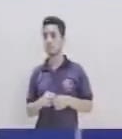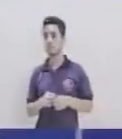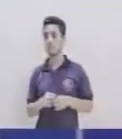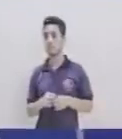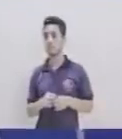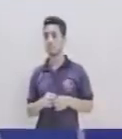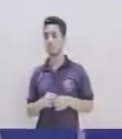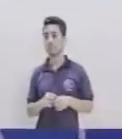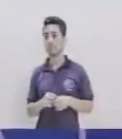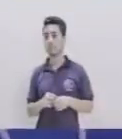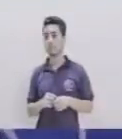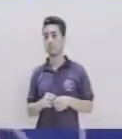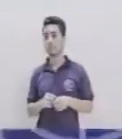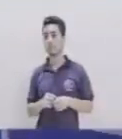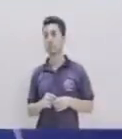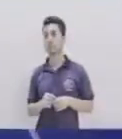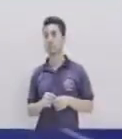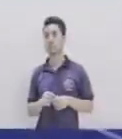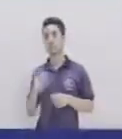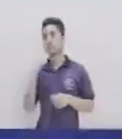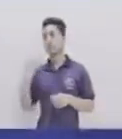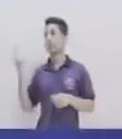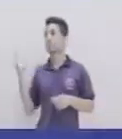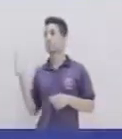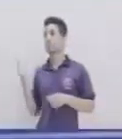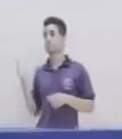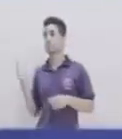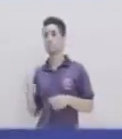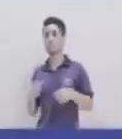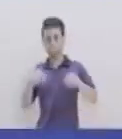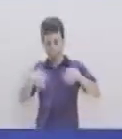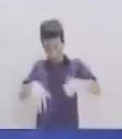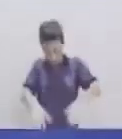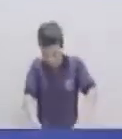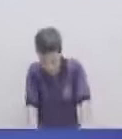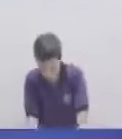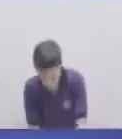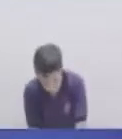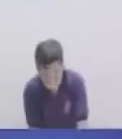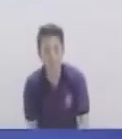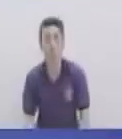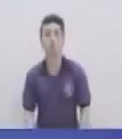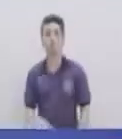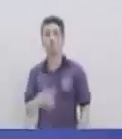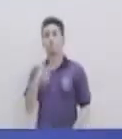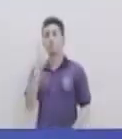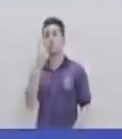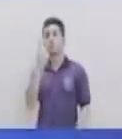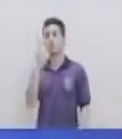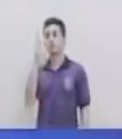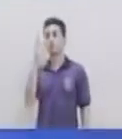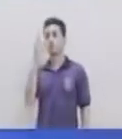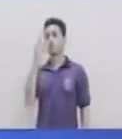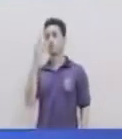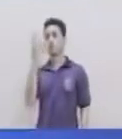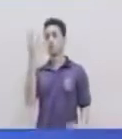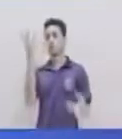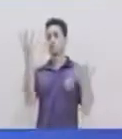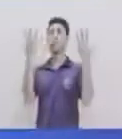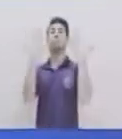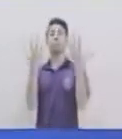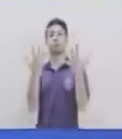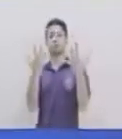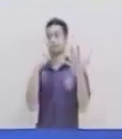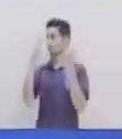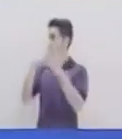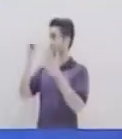doblar las rodillas Tocamos punta de pies Y contamos Uno Dos Tres Hasta diez